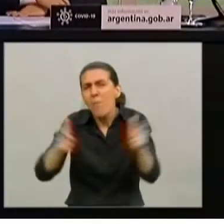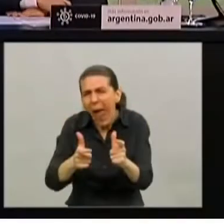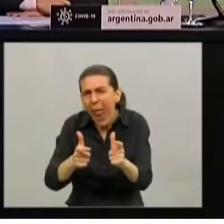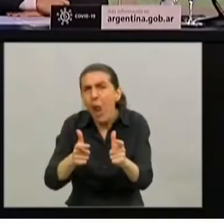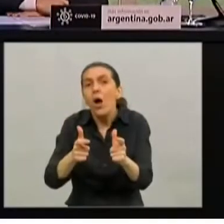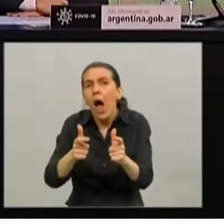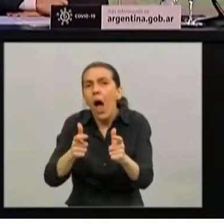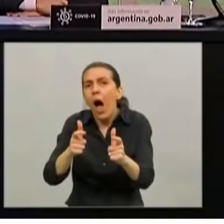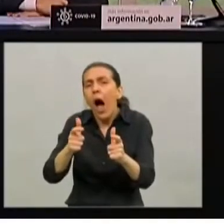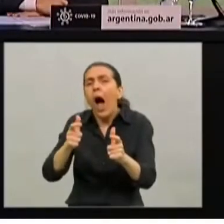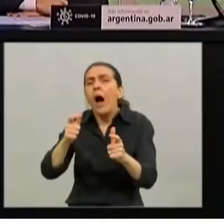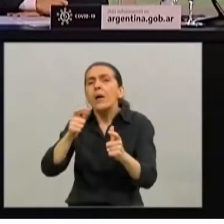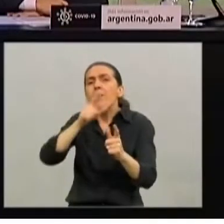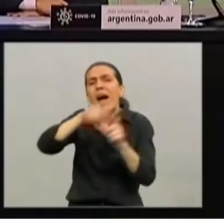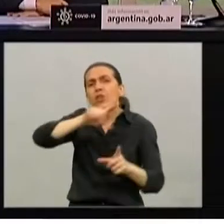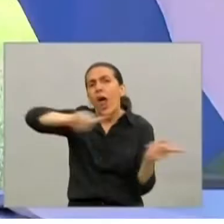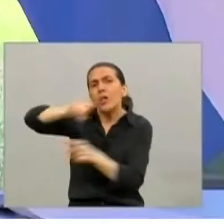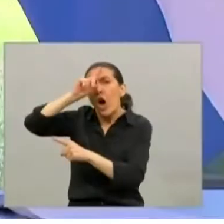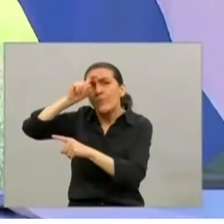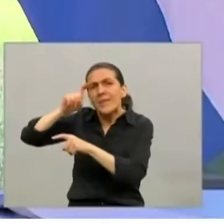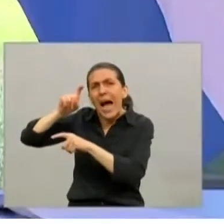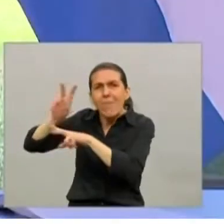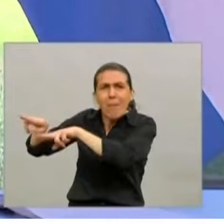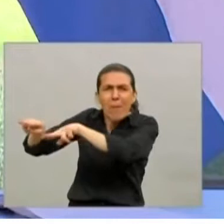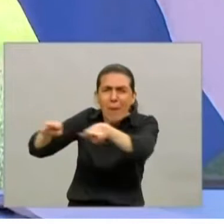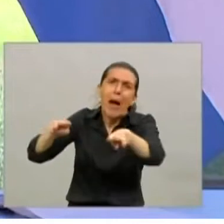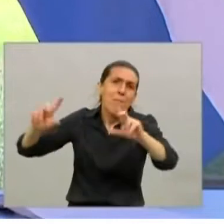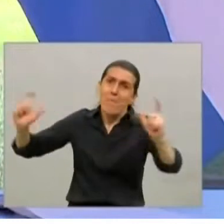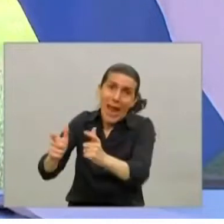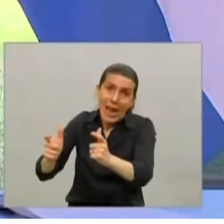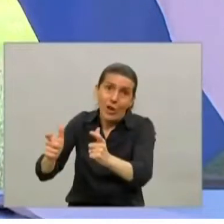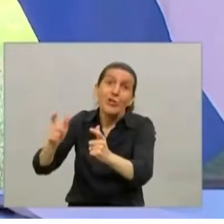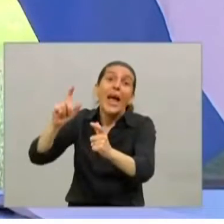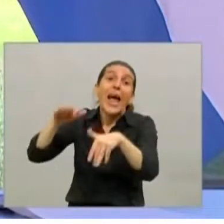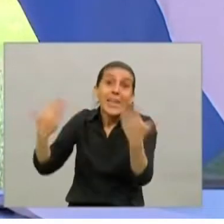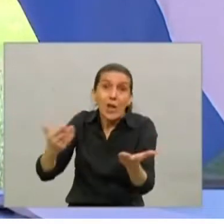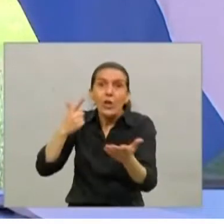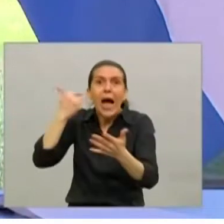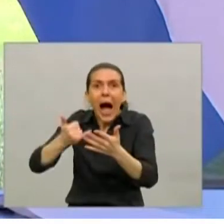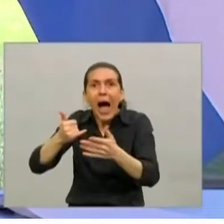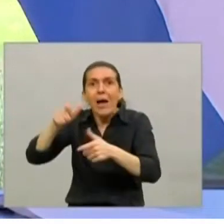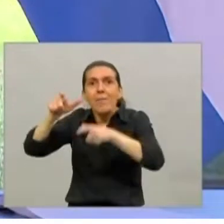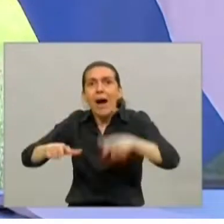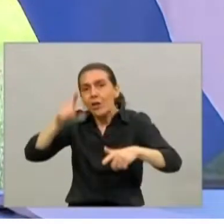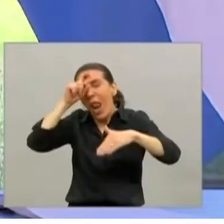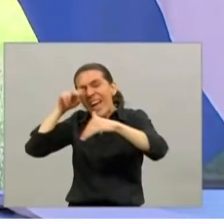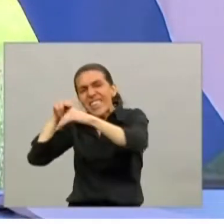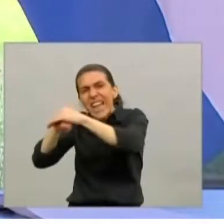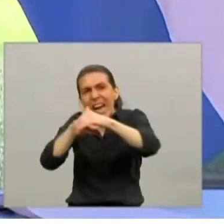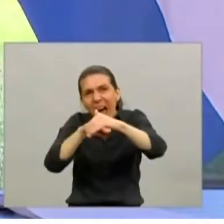desacelerar la ocupación de camas. Y mientras esto ocurre vamos a ir liberando camas de gente que hoy está